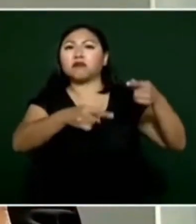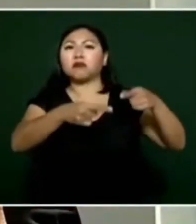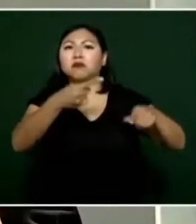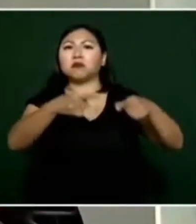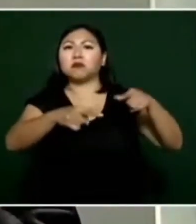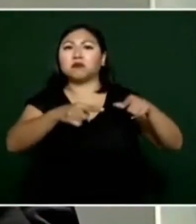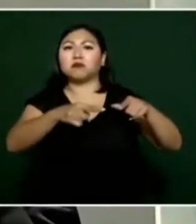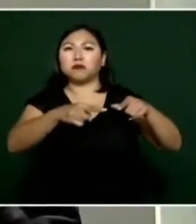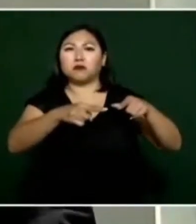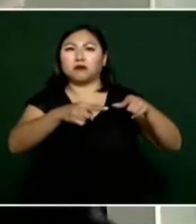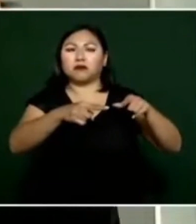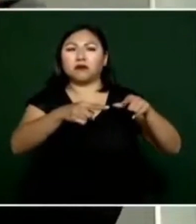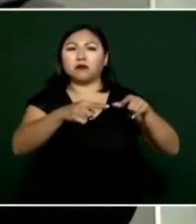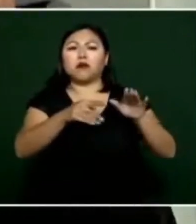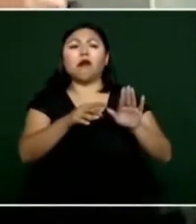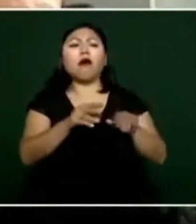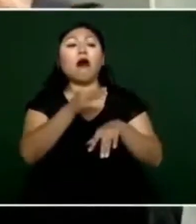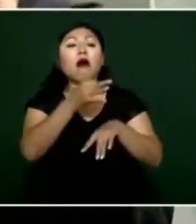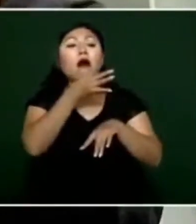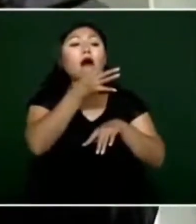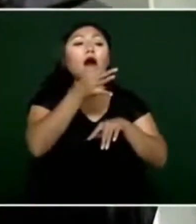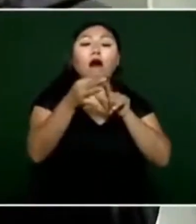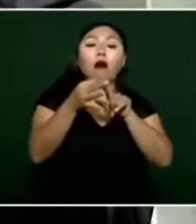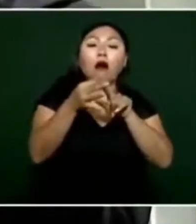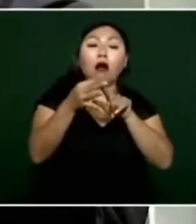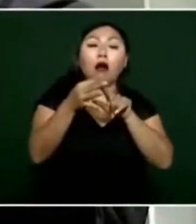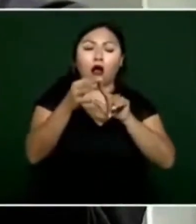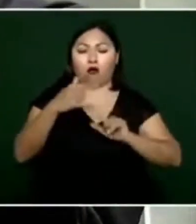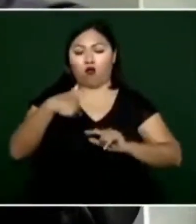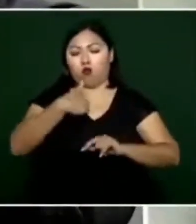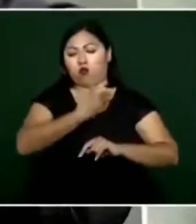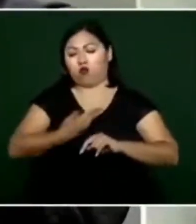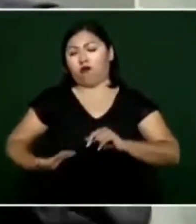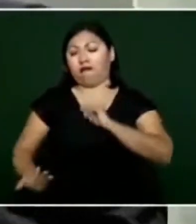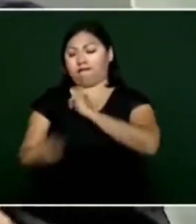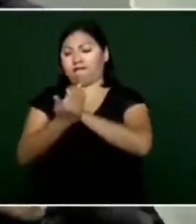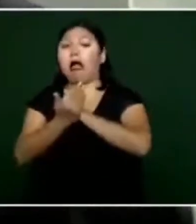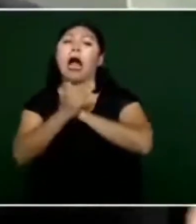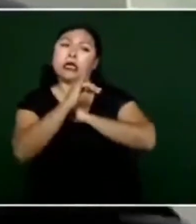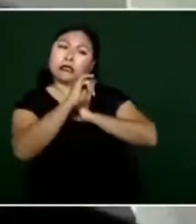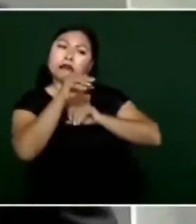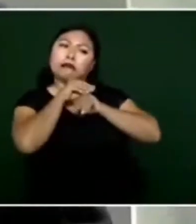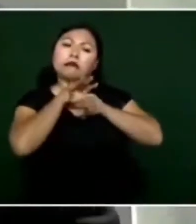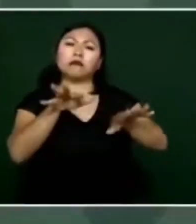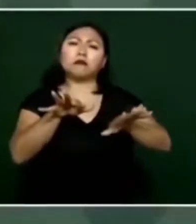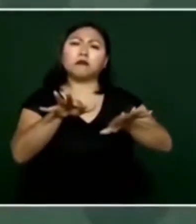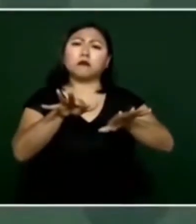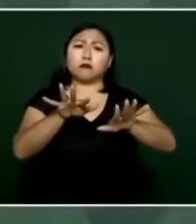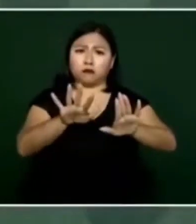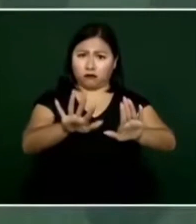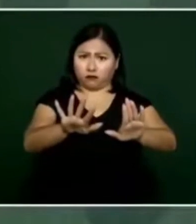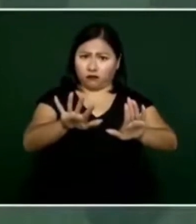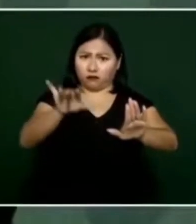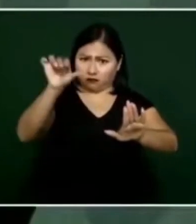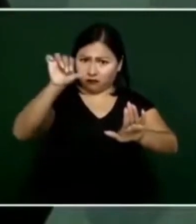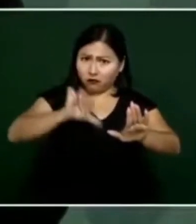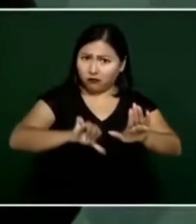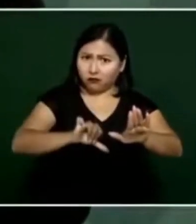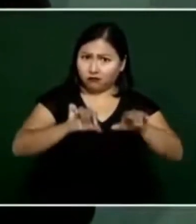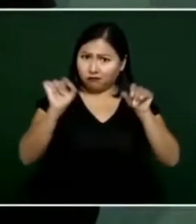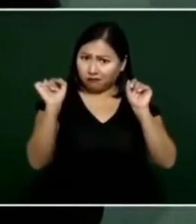nada más daban a conocer lo que les convenía ahora no ahora